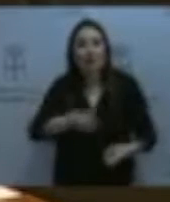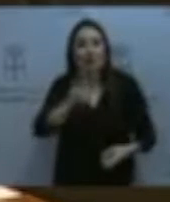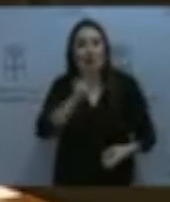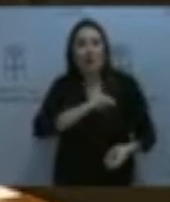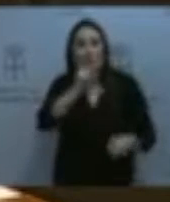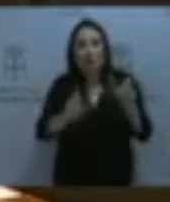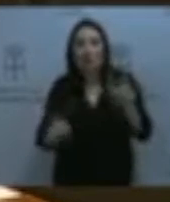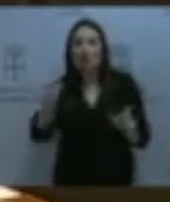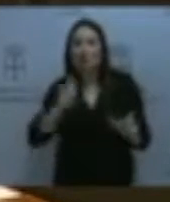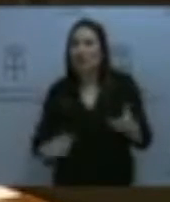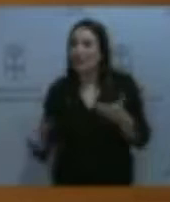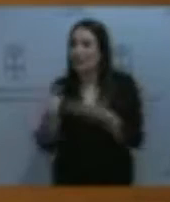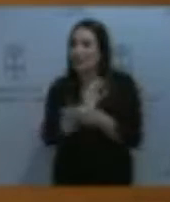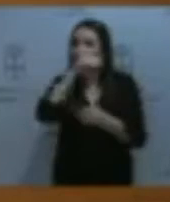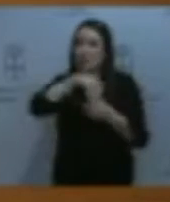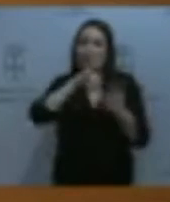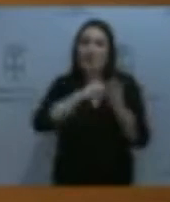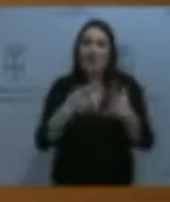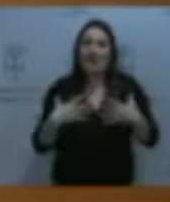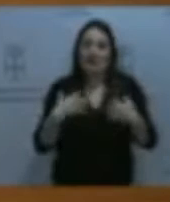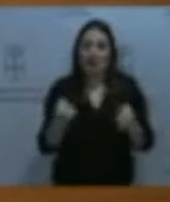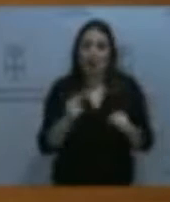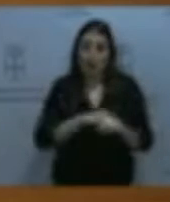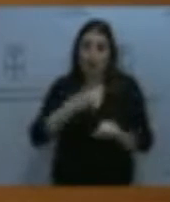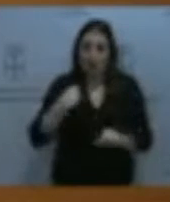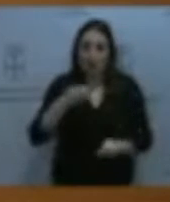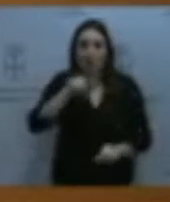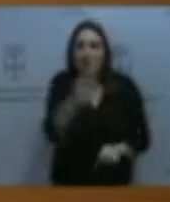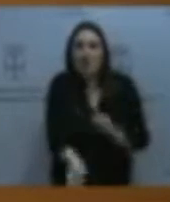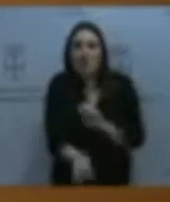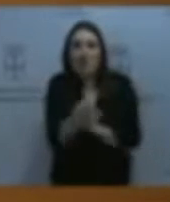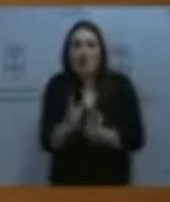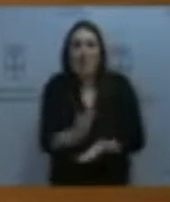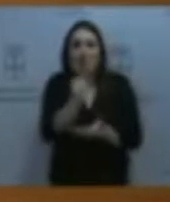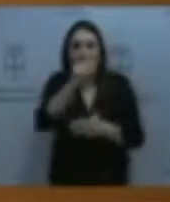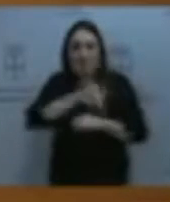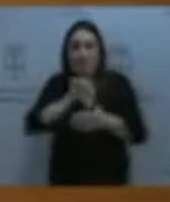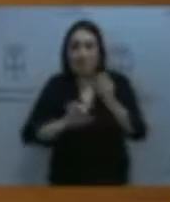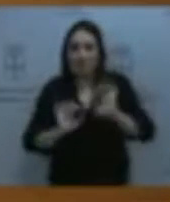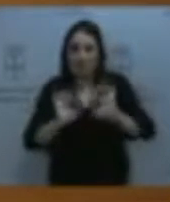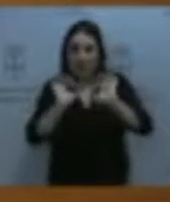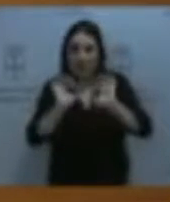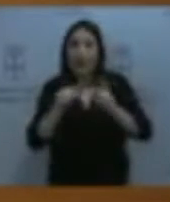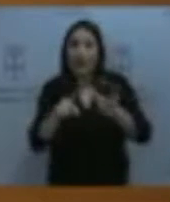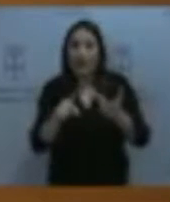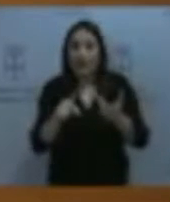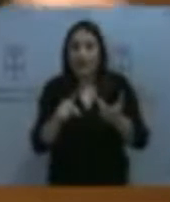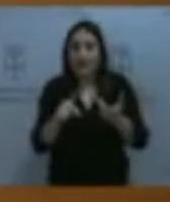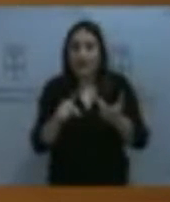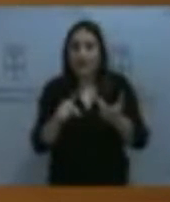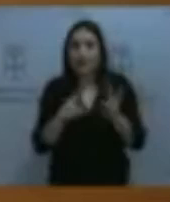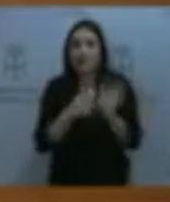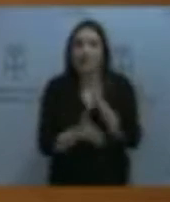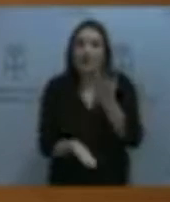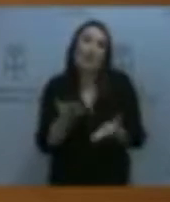profesionales del sistema sanitario, a la par que la creación de las nuevas bolsas de especialistas, que, lógicamente, llevan aparejada una primera